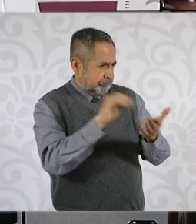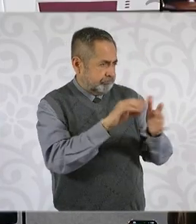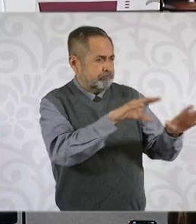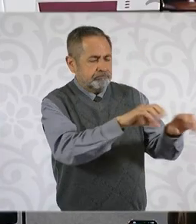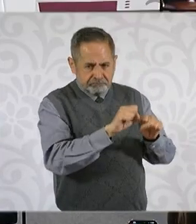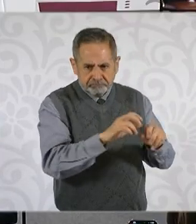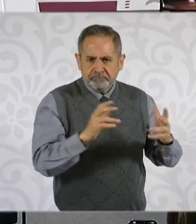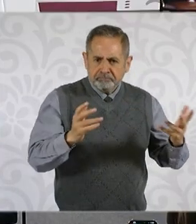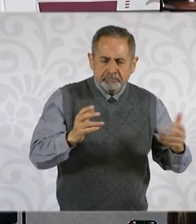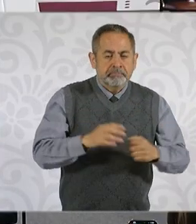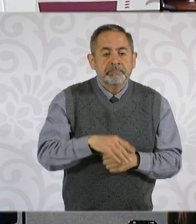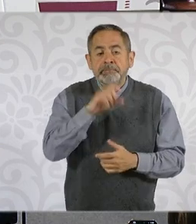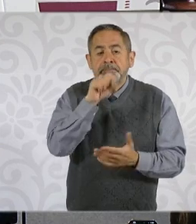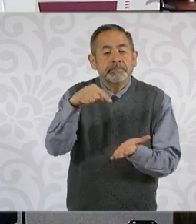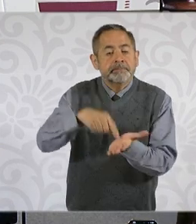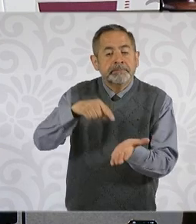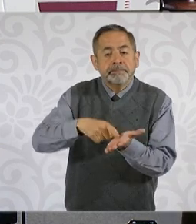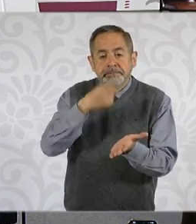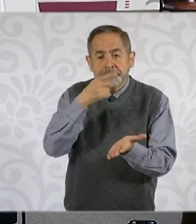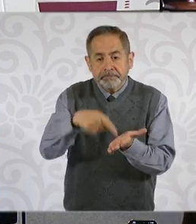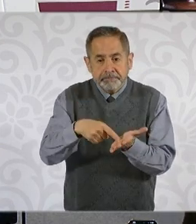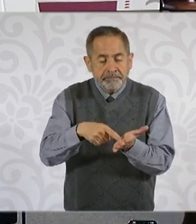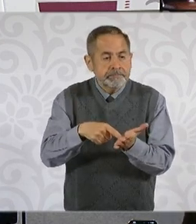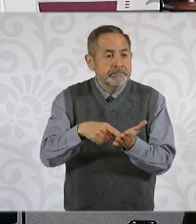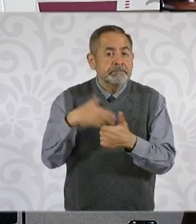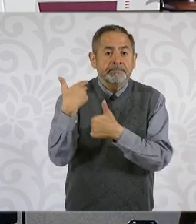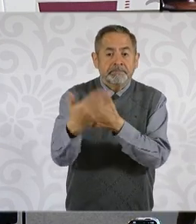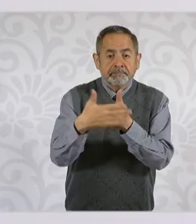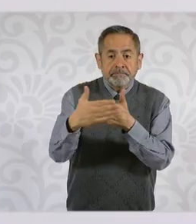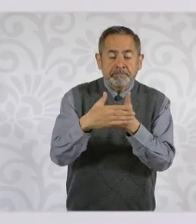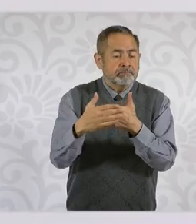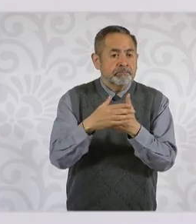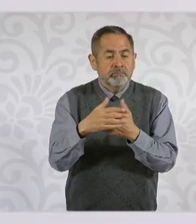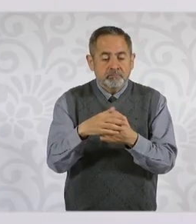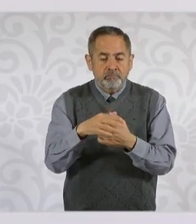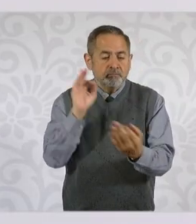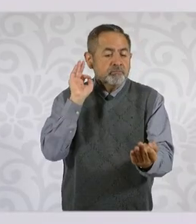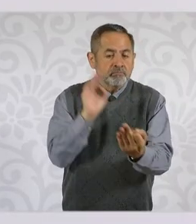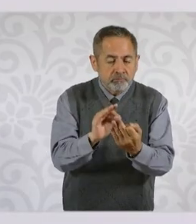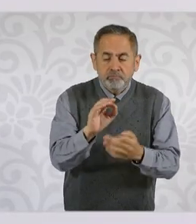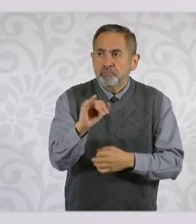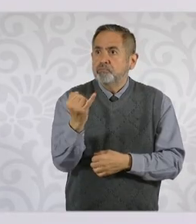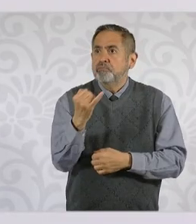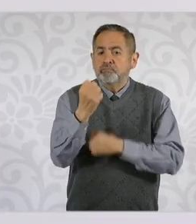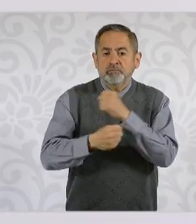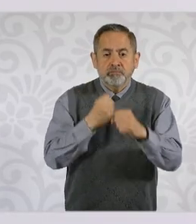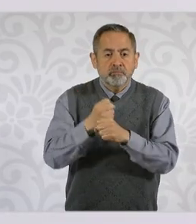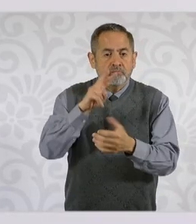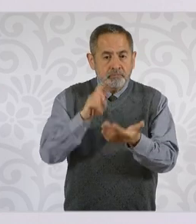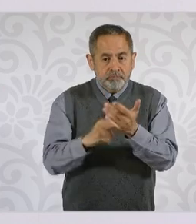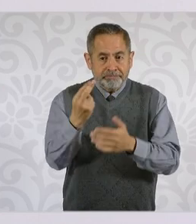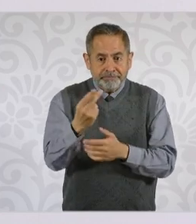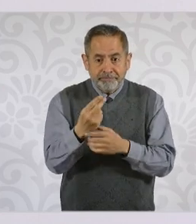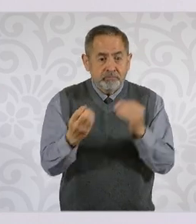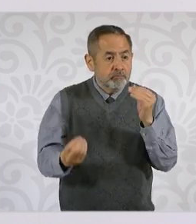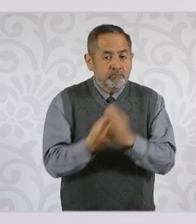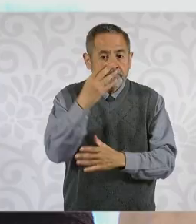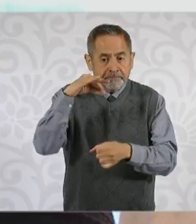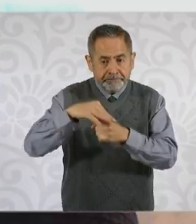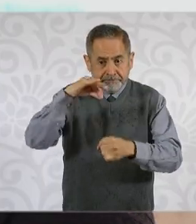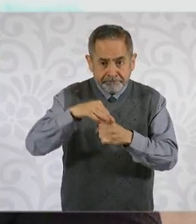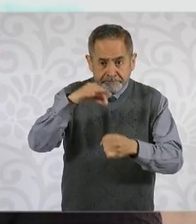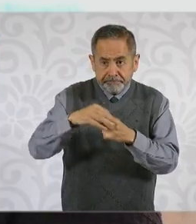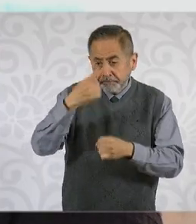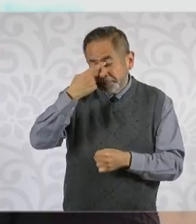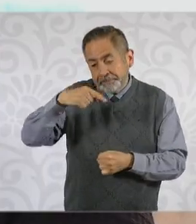una elección extraordinaria en junio de 2025 para